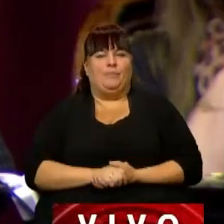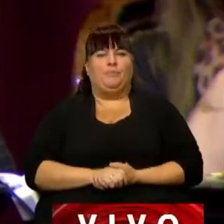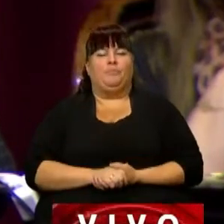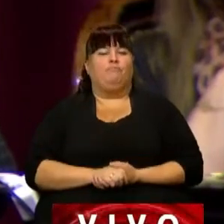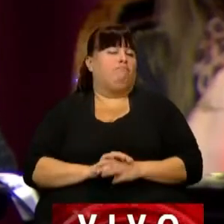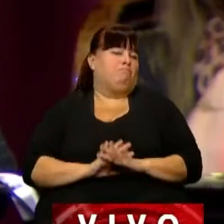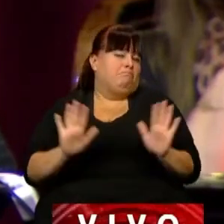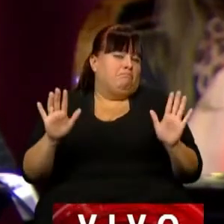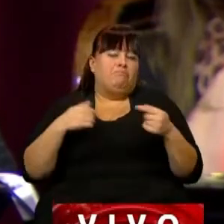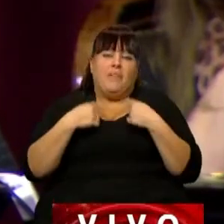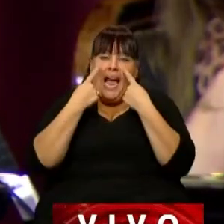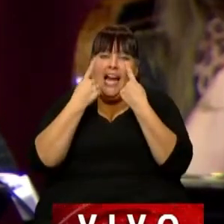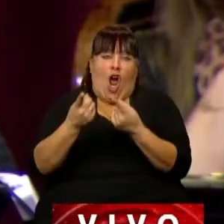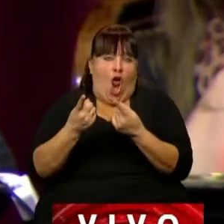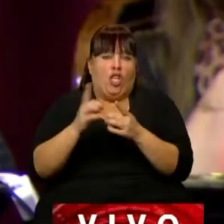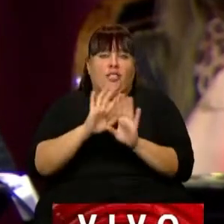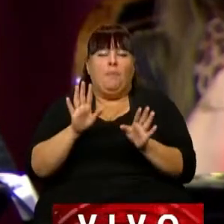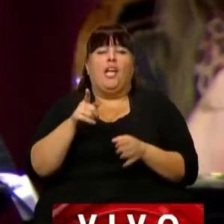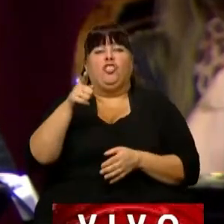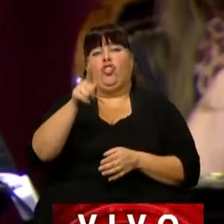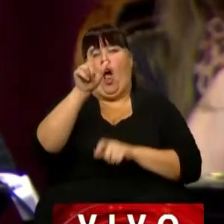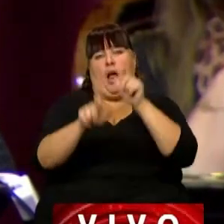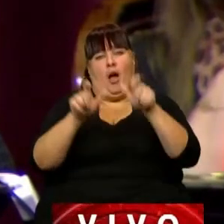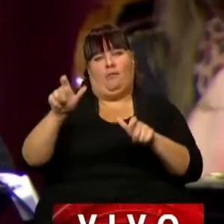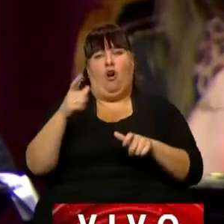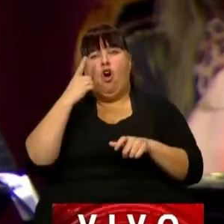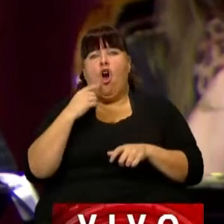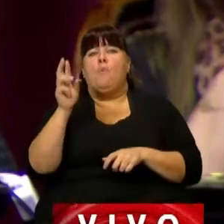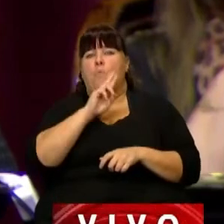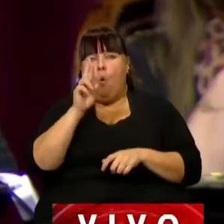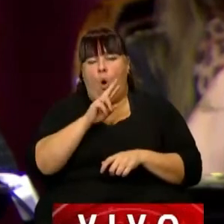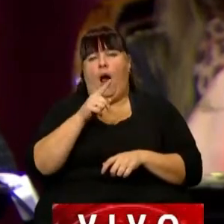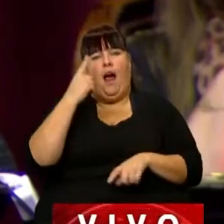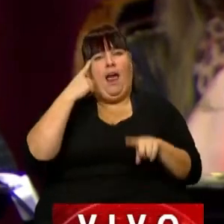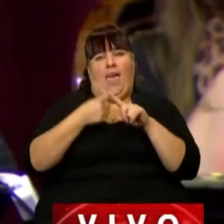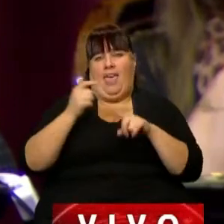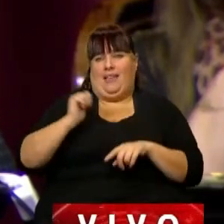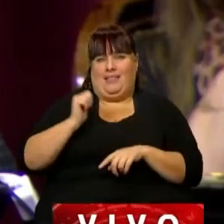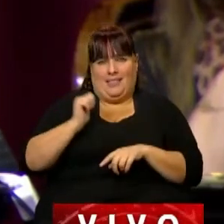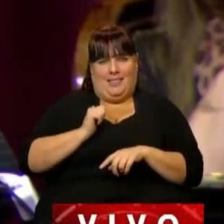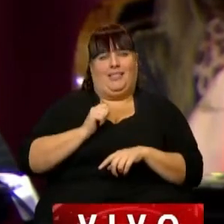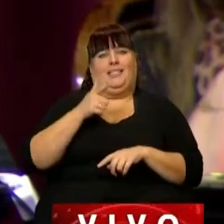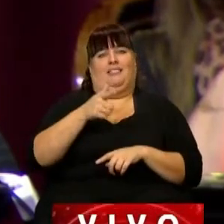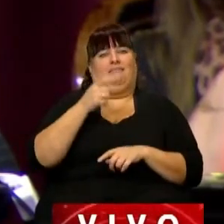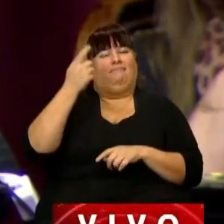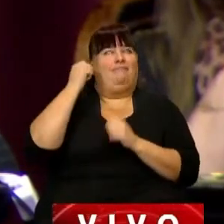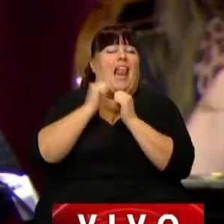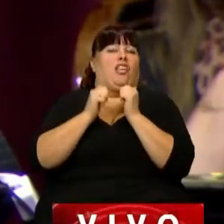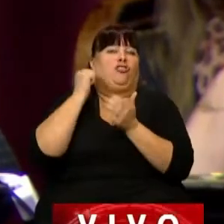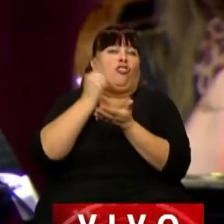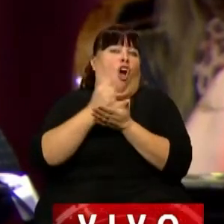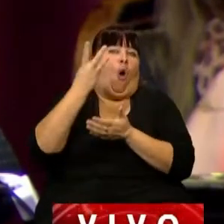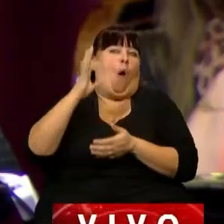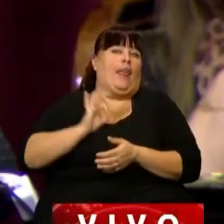Así que nada, mi reconocimiento, presidente, a estos hombres y mujeres que tuvieron esta gesta histórica hace